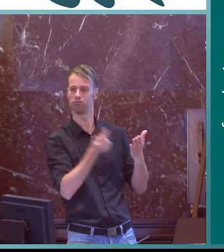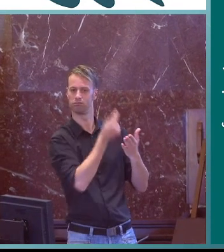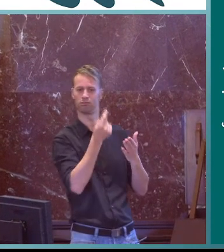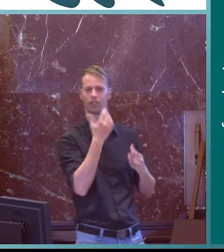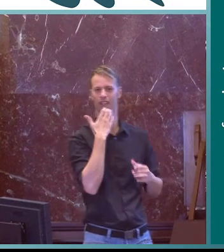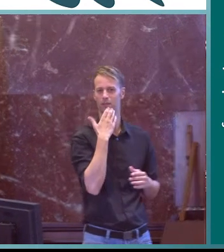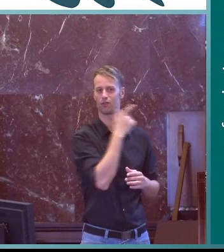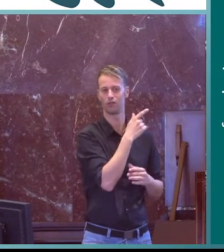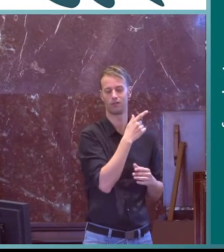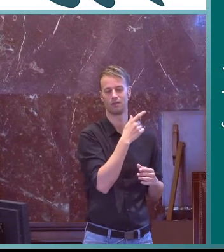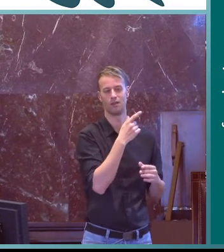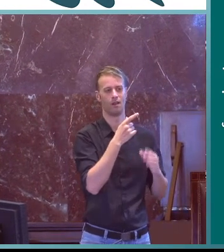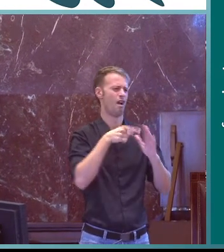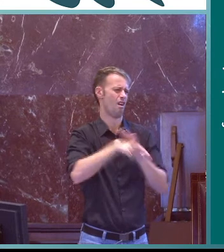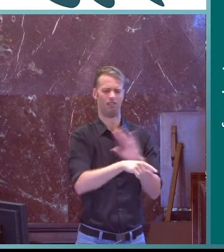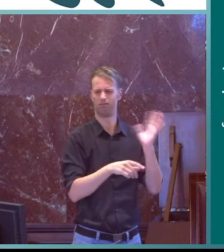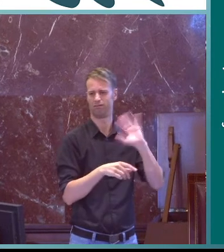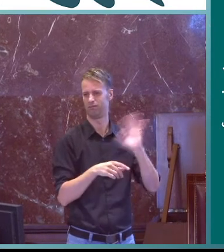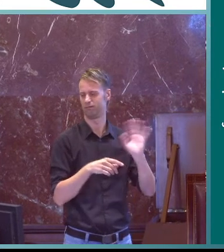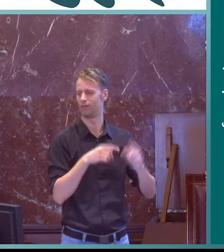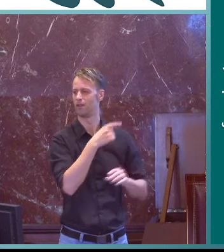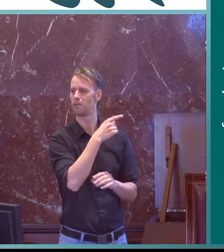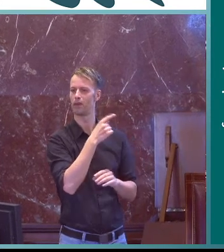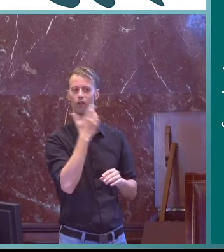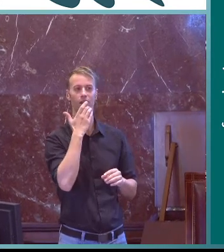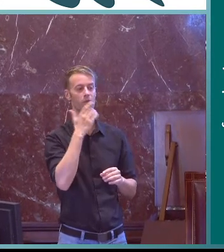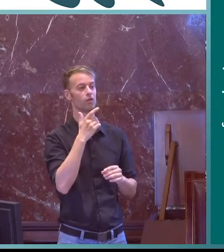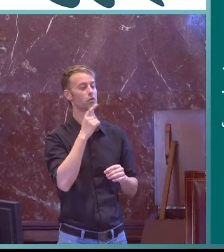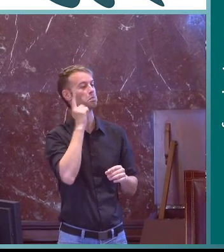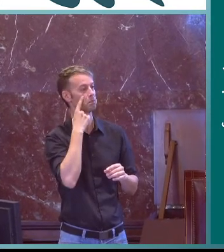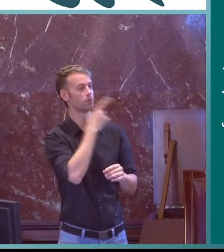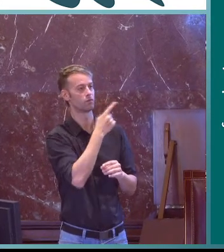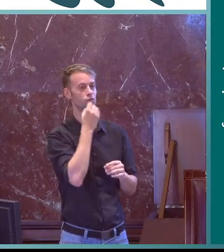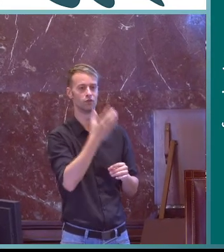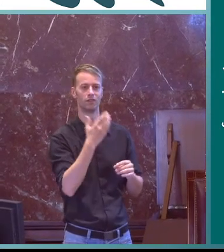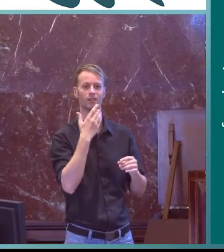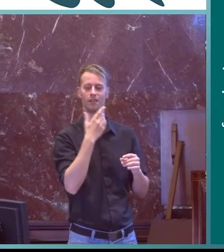la lingüística por ejemplo no voy a profundizar en este dibujo